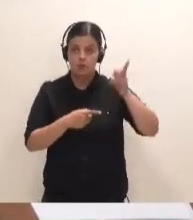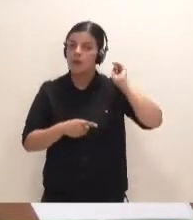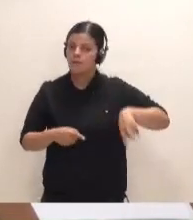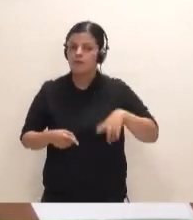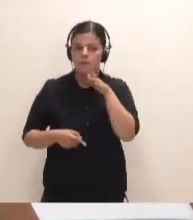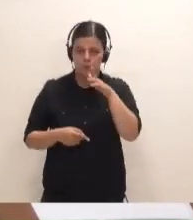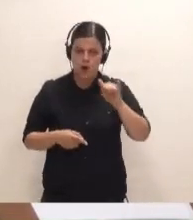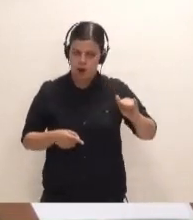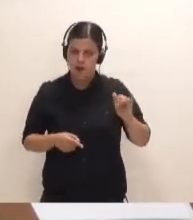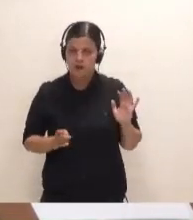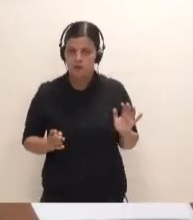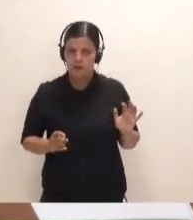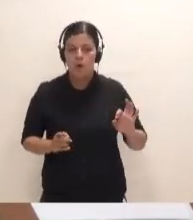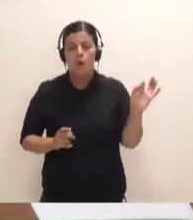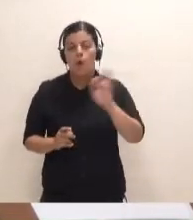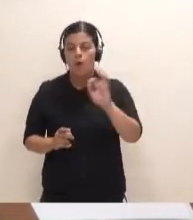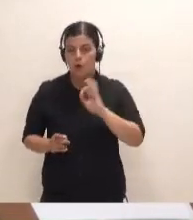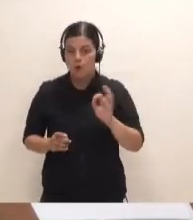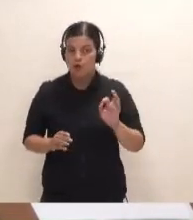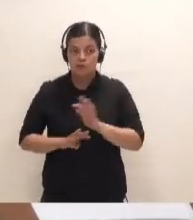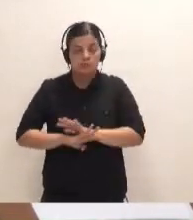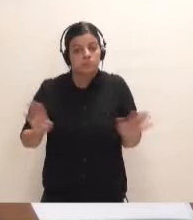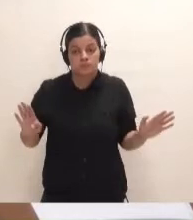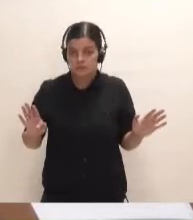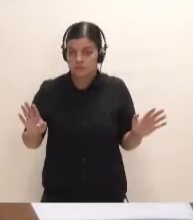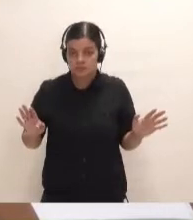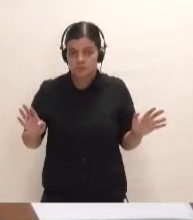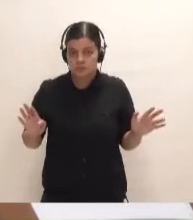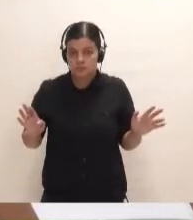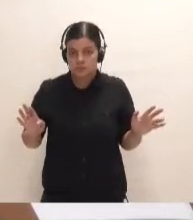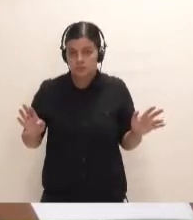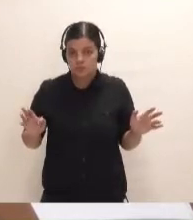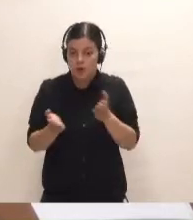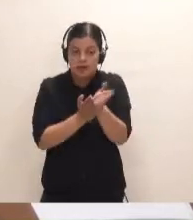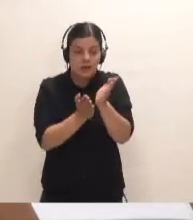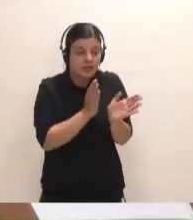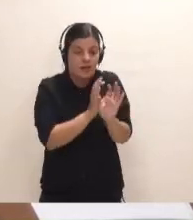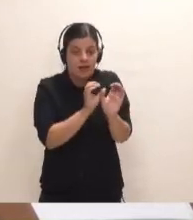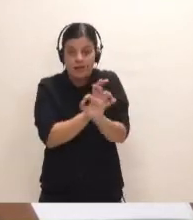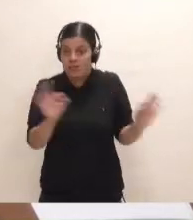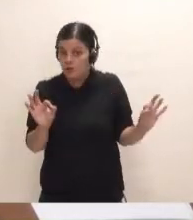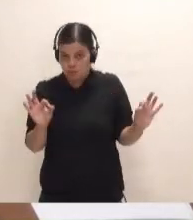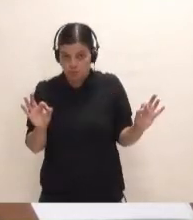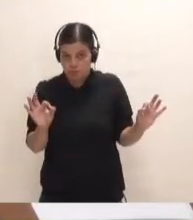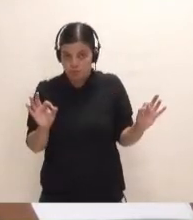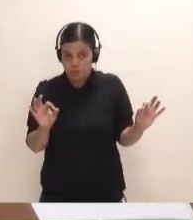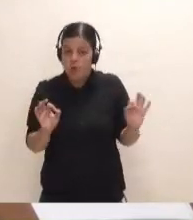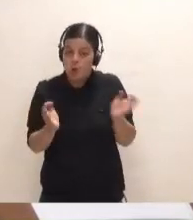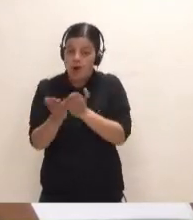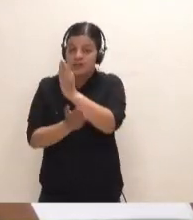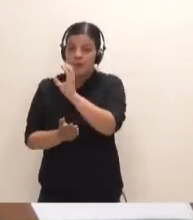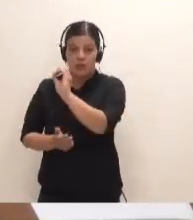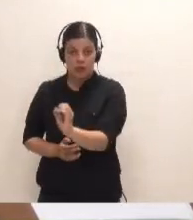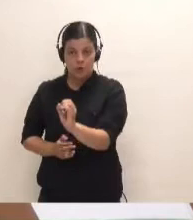los puertos que quedaría, o que se plantee simple y llanamente descartar alternativa alguna, o la alternativa cero, que es no